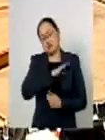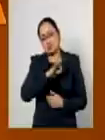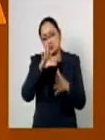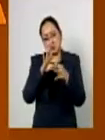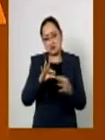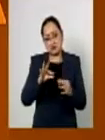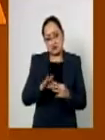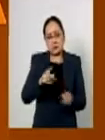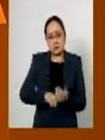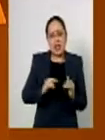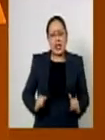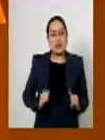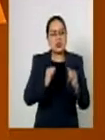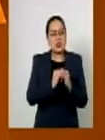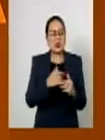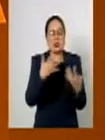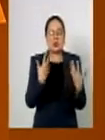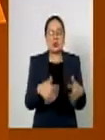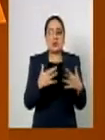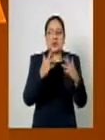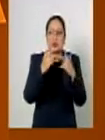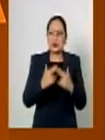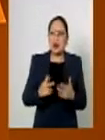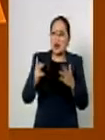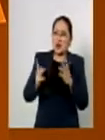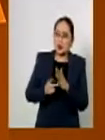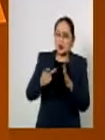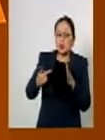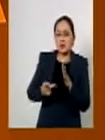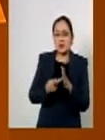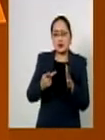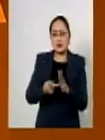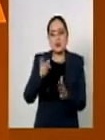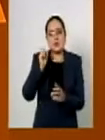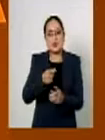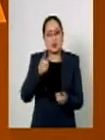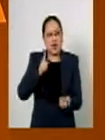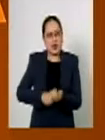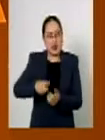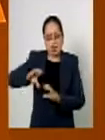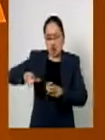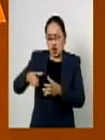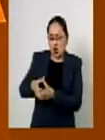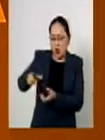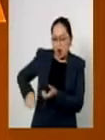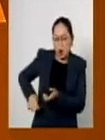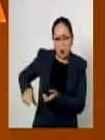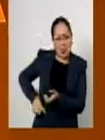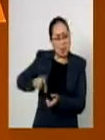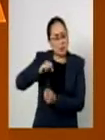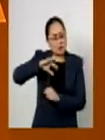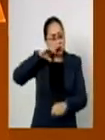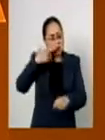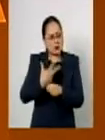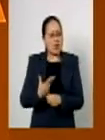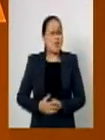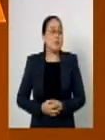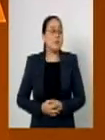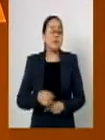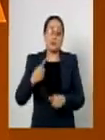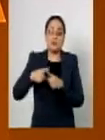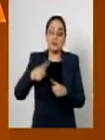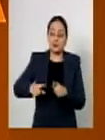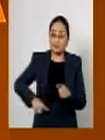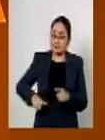instituciones han sido dañadas recurrentemente desde el propio poder público. Los gobiernos que deberían